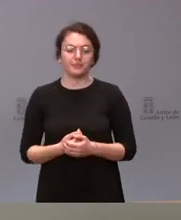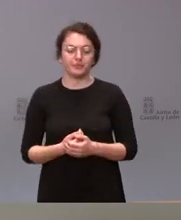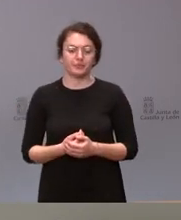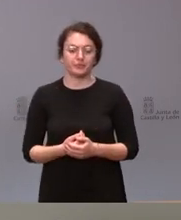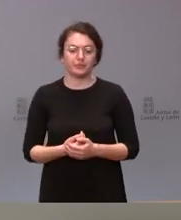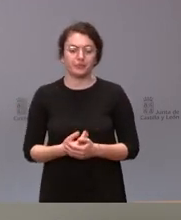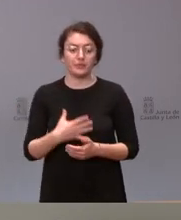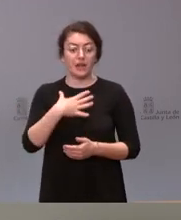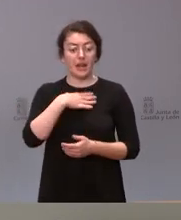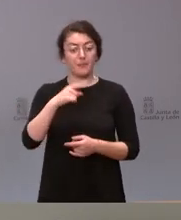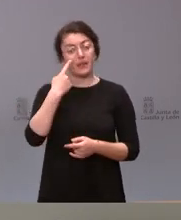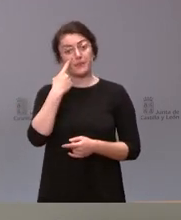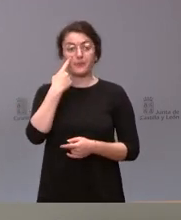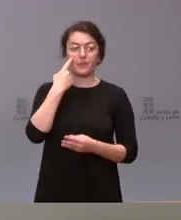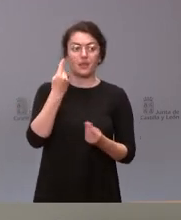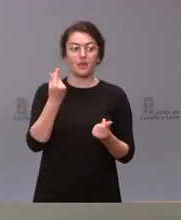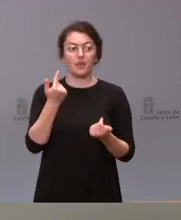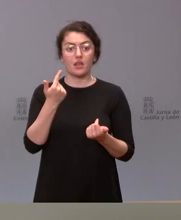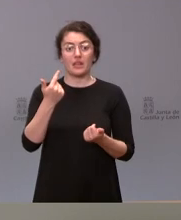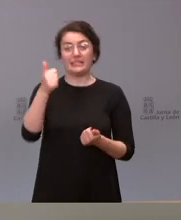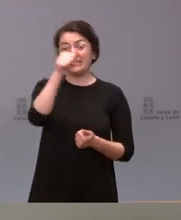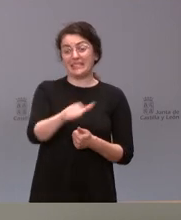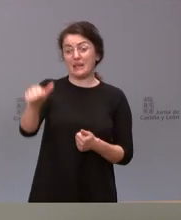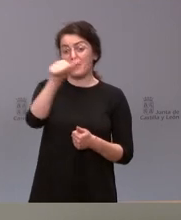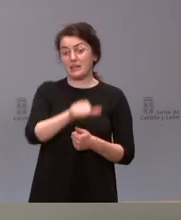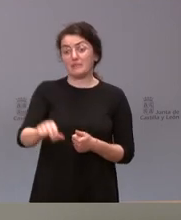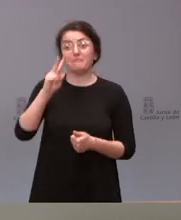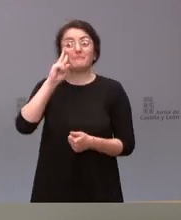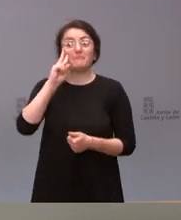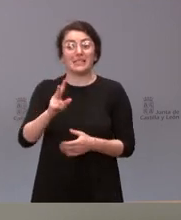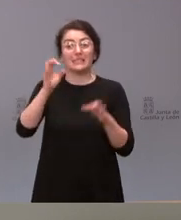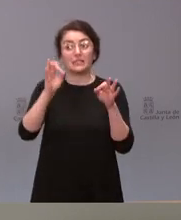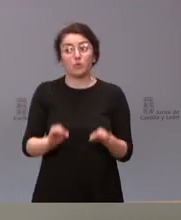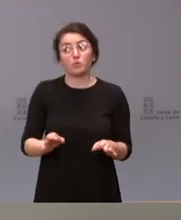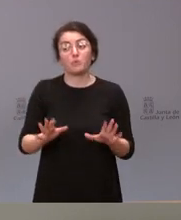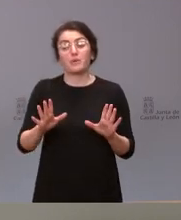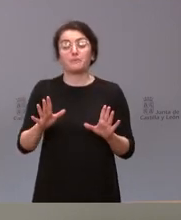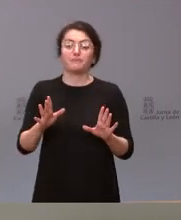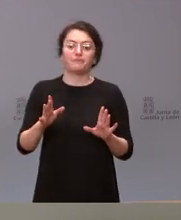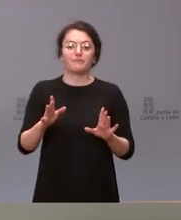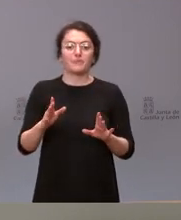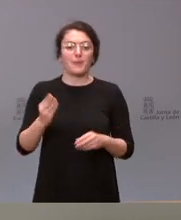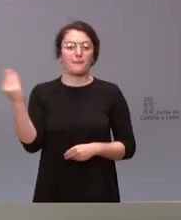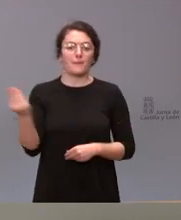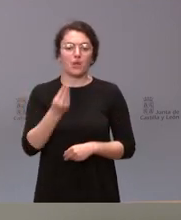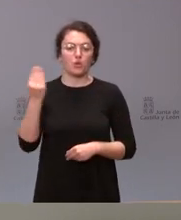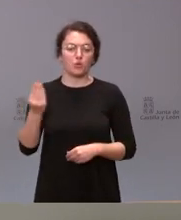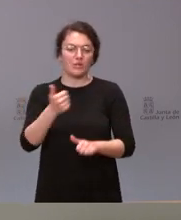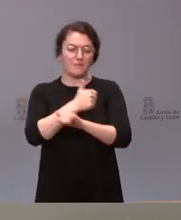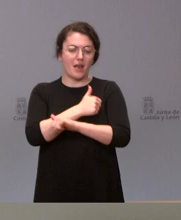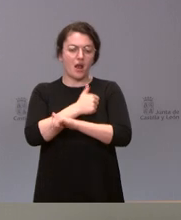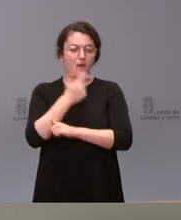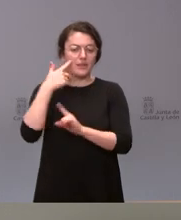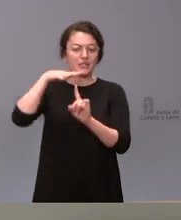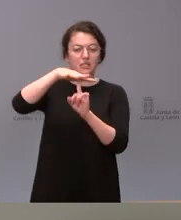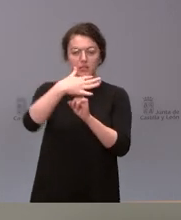con más perspectiva dentro de unas semanas creemos que es mejor esperar a validar en su conjunto la situación y cuál es la